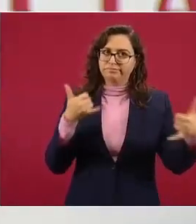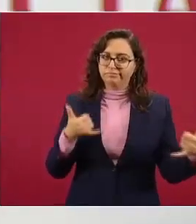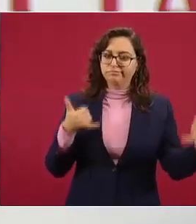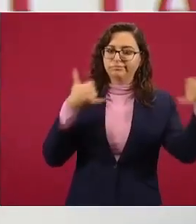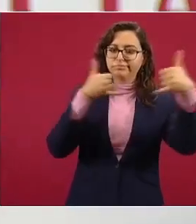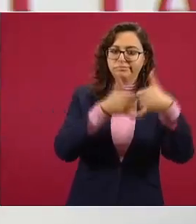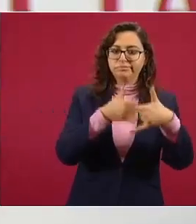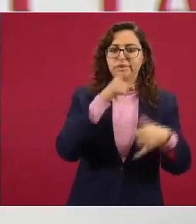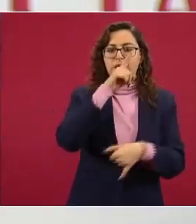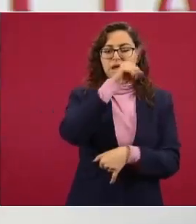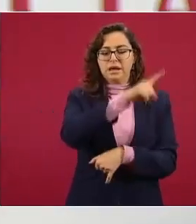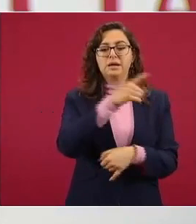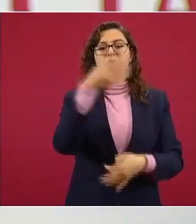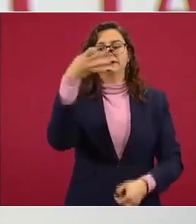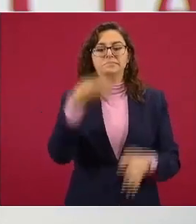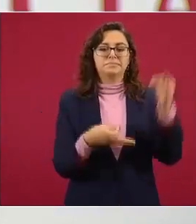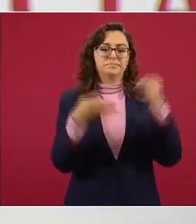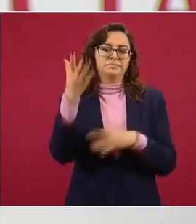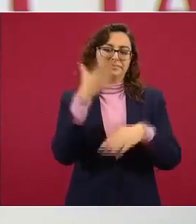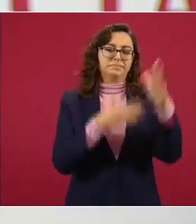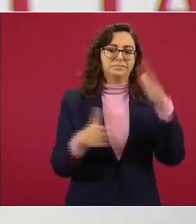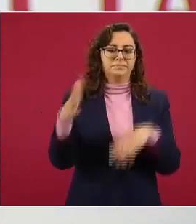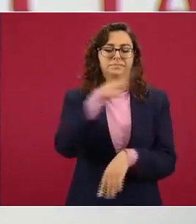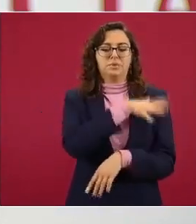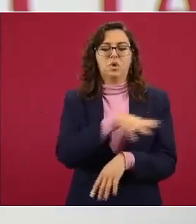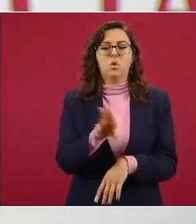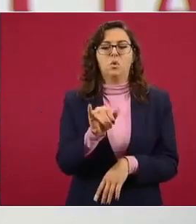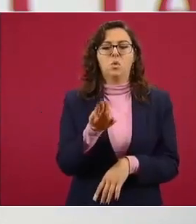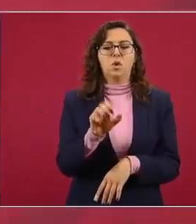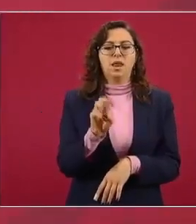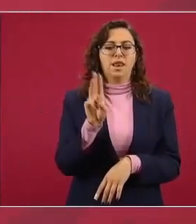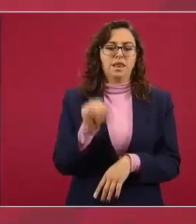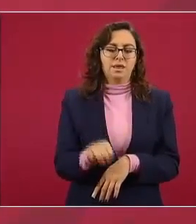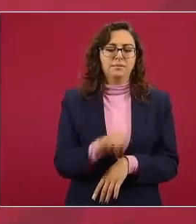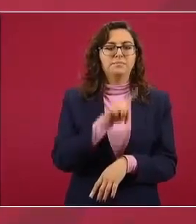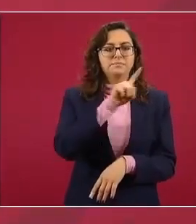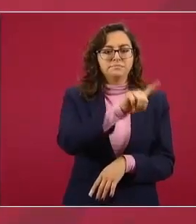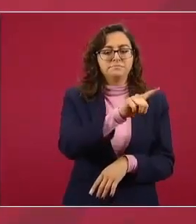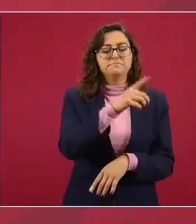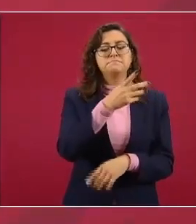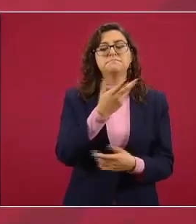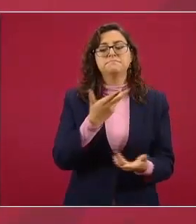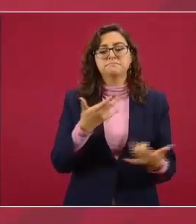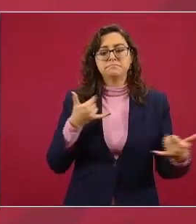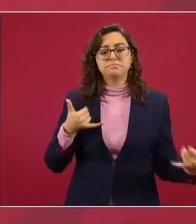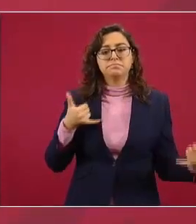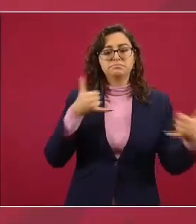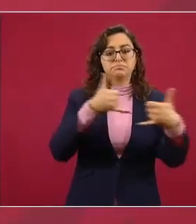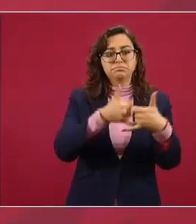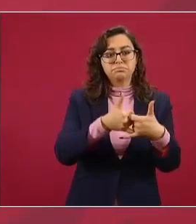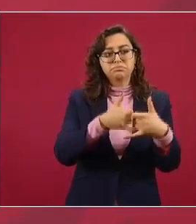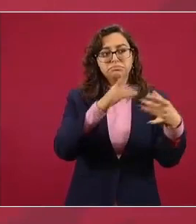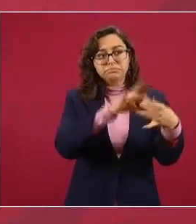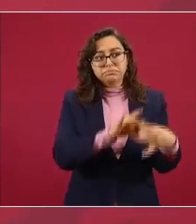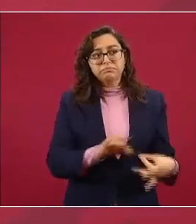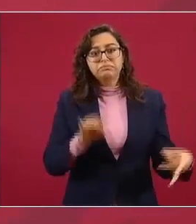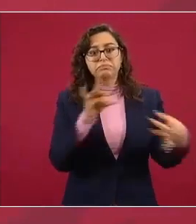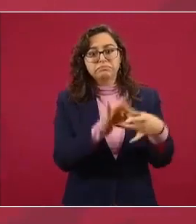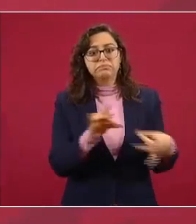de los Estados Unidos, William Barr, en la que manifesté